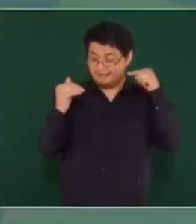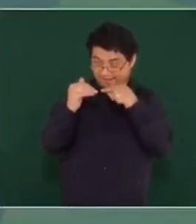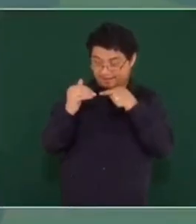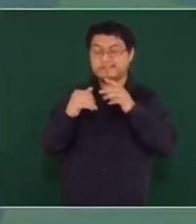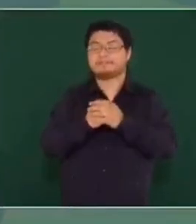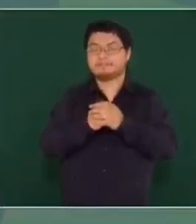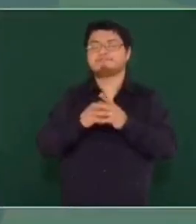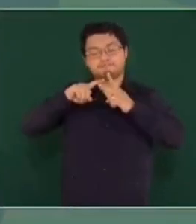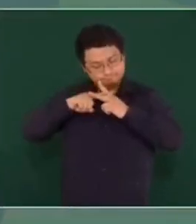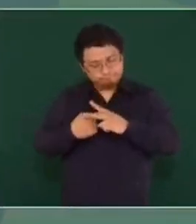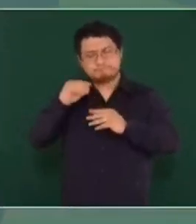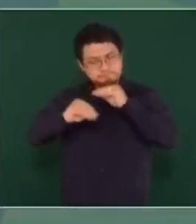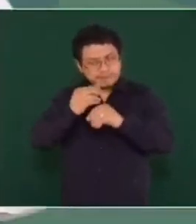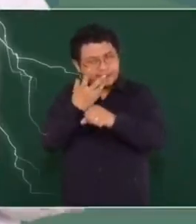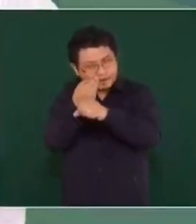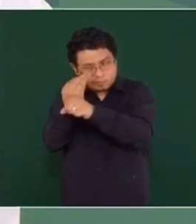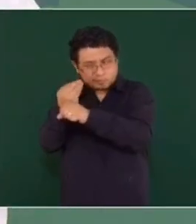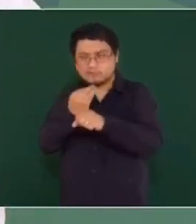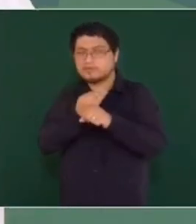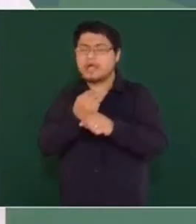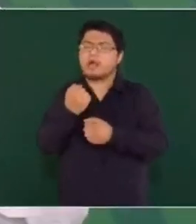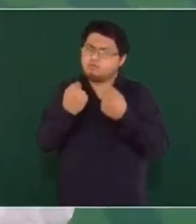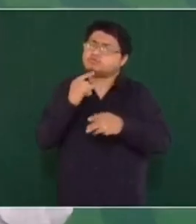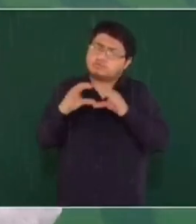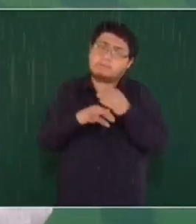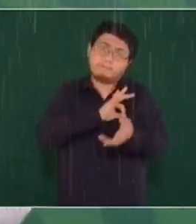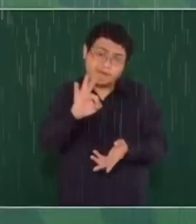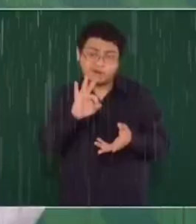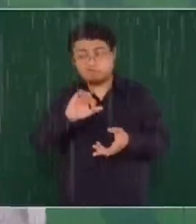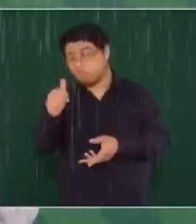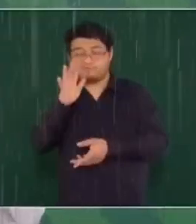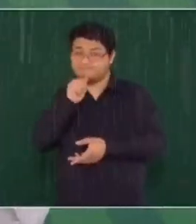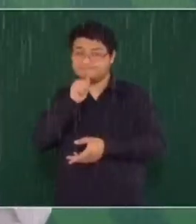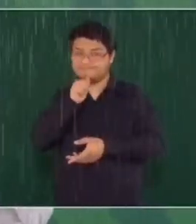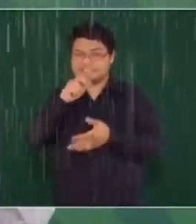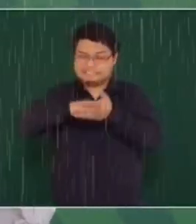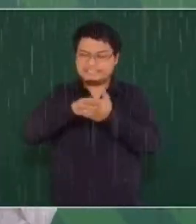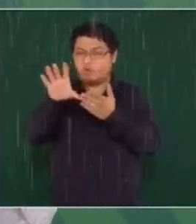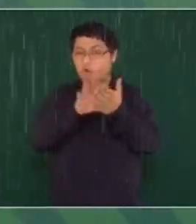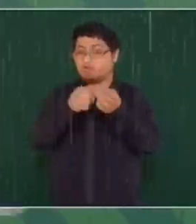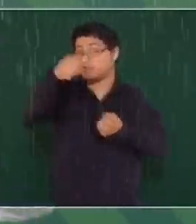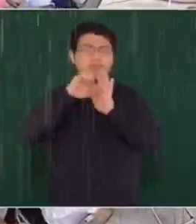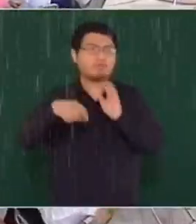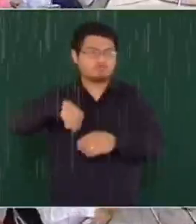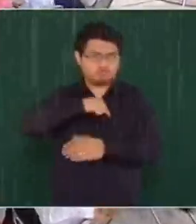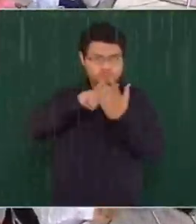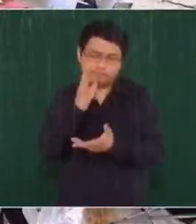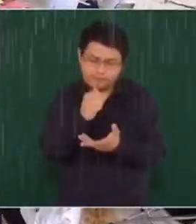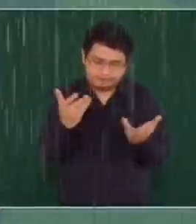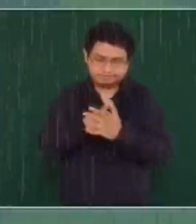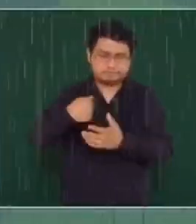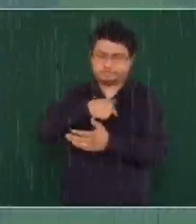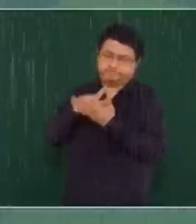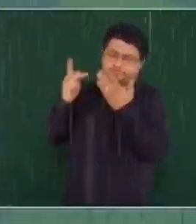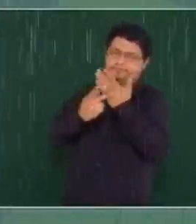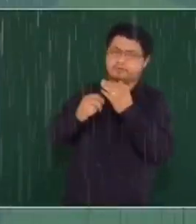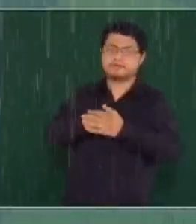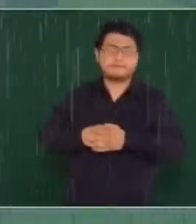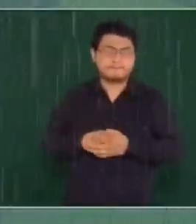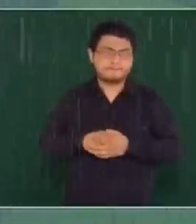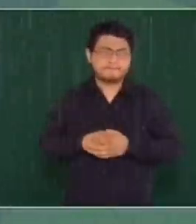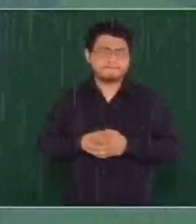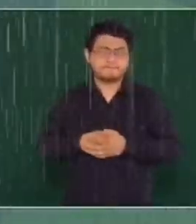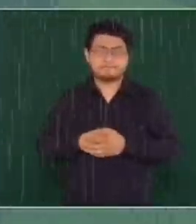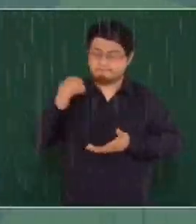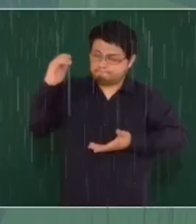a llevar a cabo algunos ajustes. Hay cosas que no se pueden, más que con reforma constitucional. Por ejemplo, no va a pasar. Es la